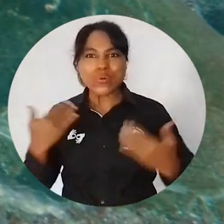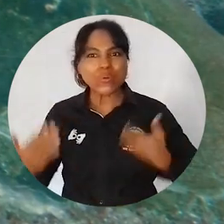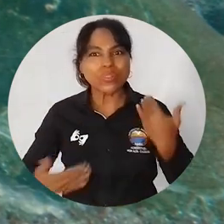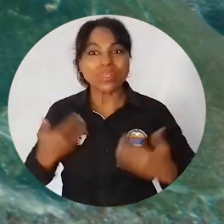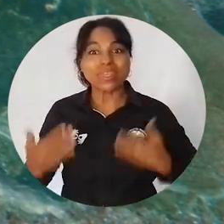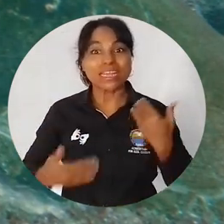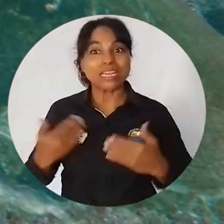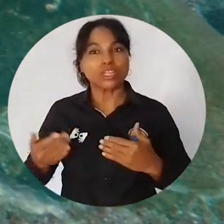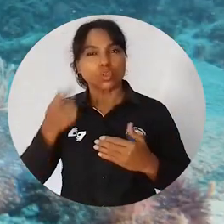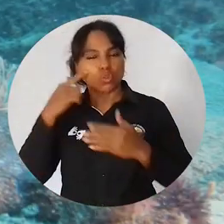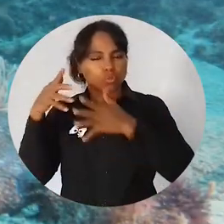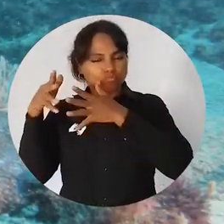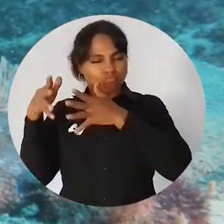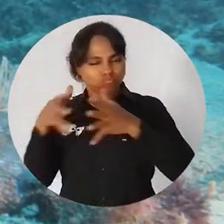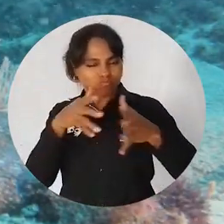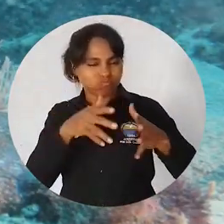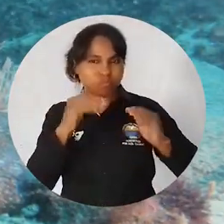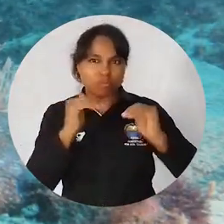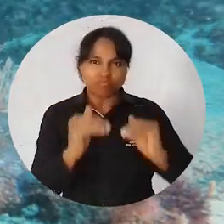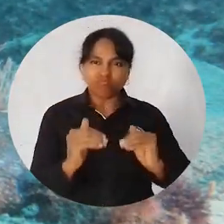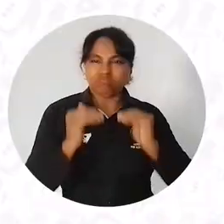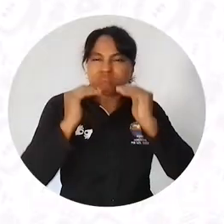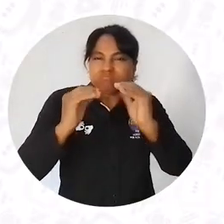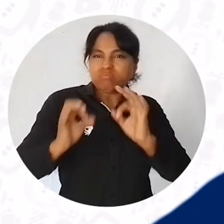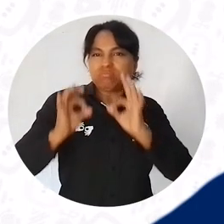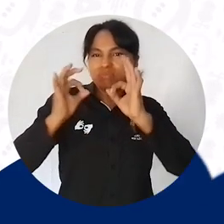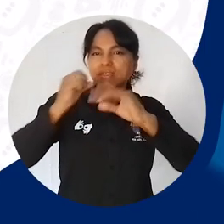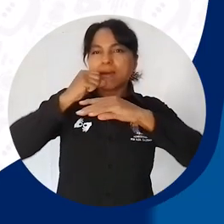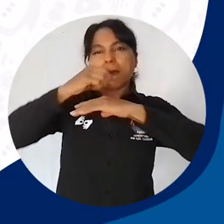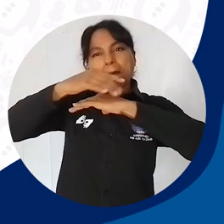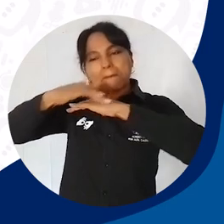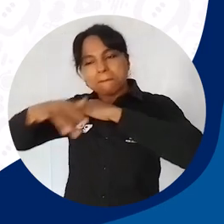alta calidad a través de la investigación marino-costera.